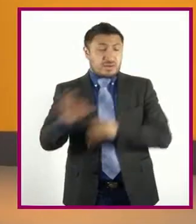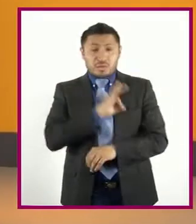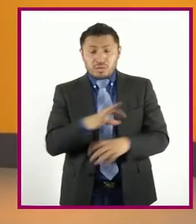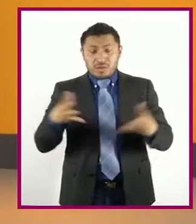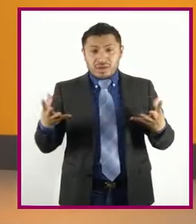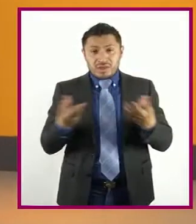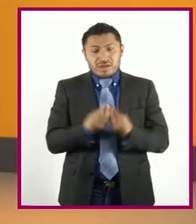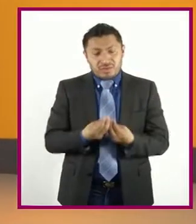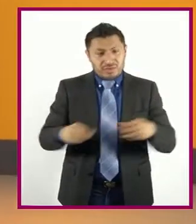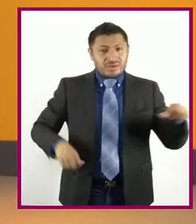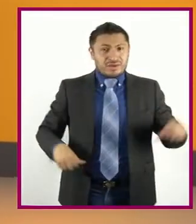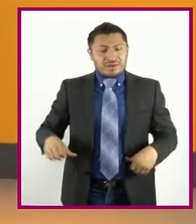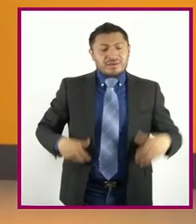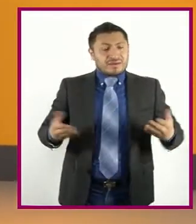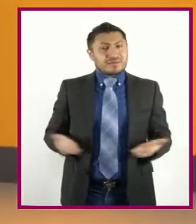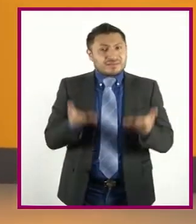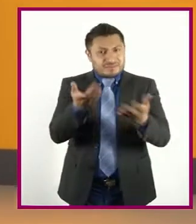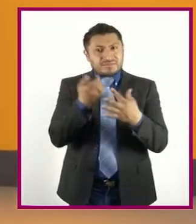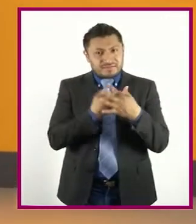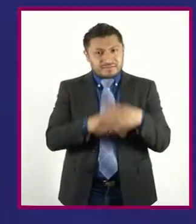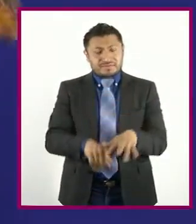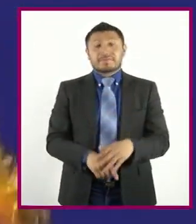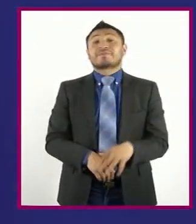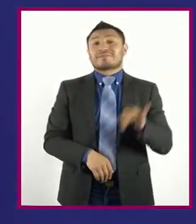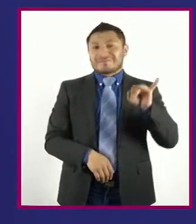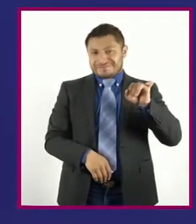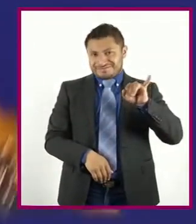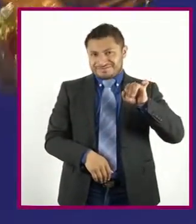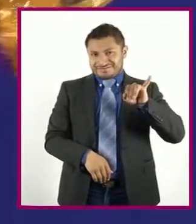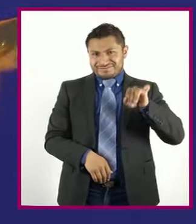Manos a la obra Sí Sí